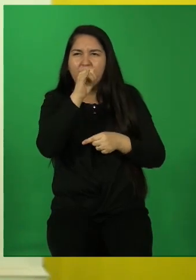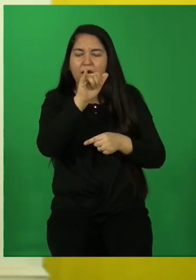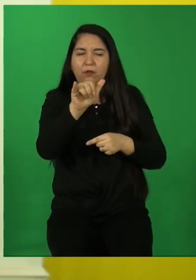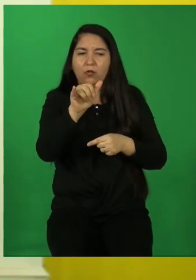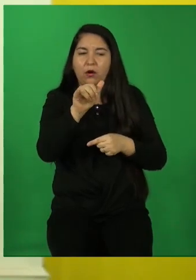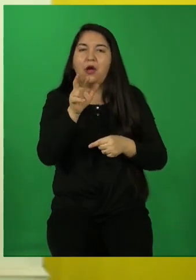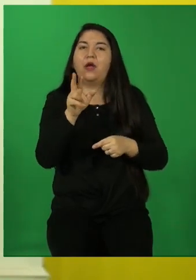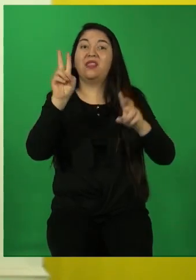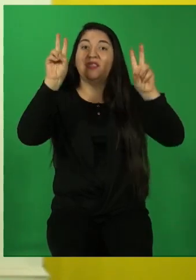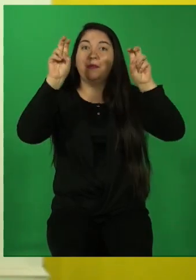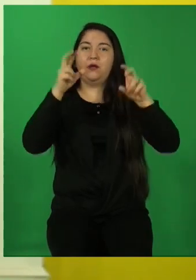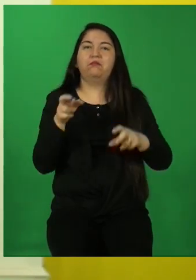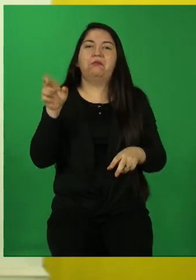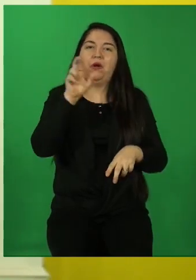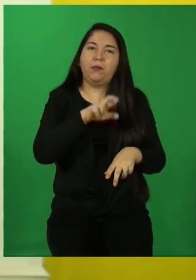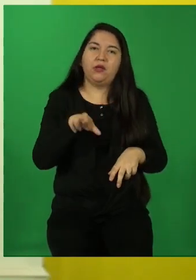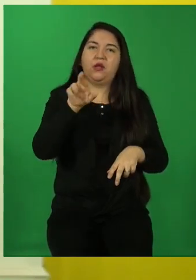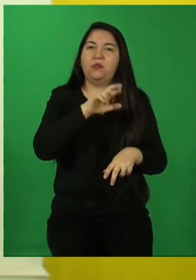estos temas.